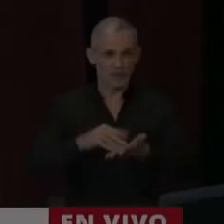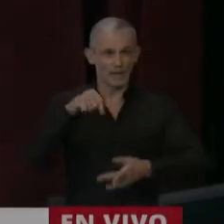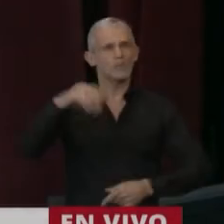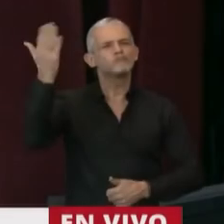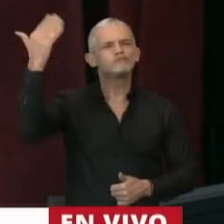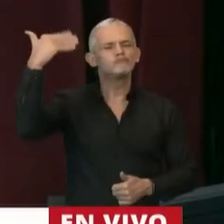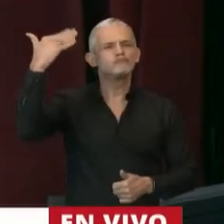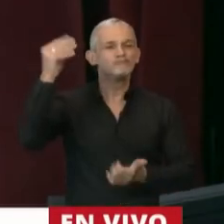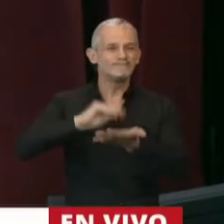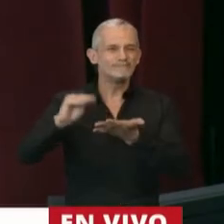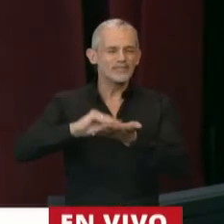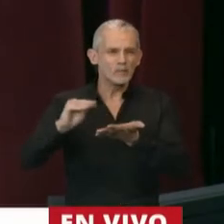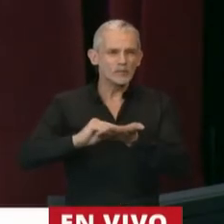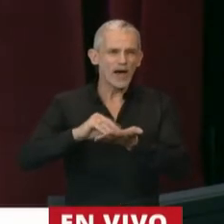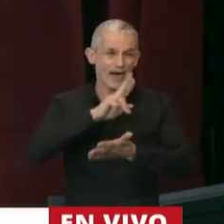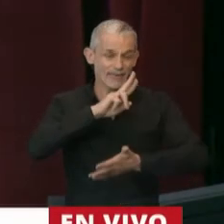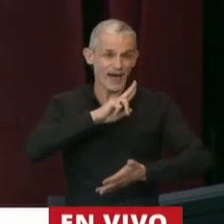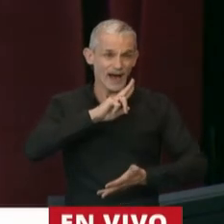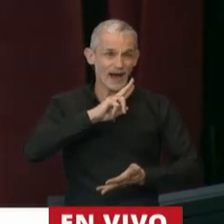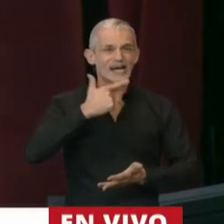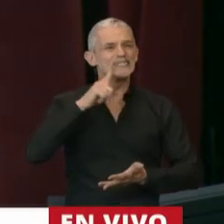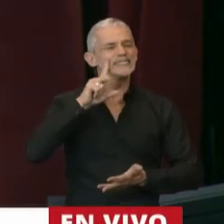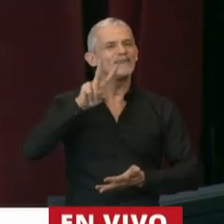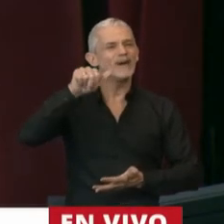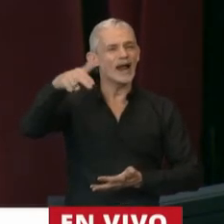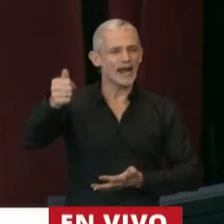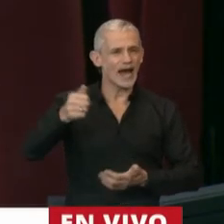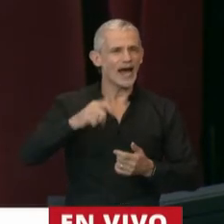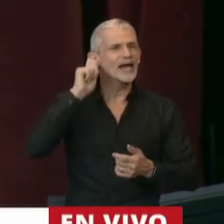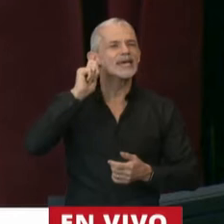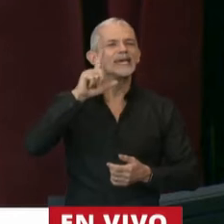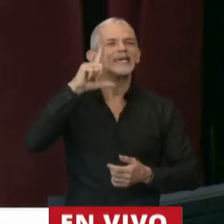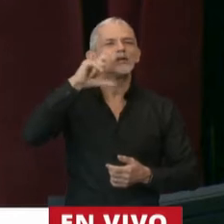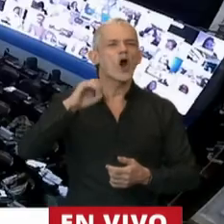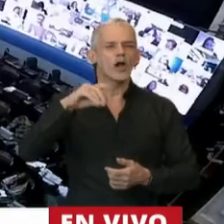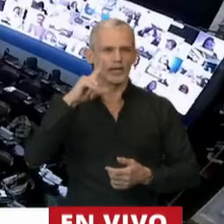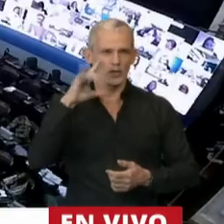Tiene la palabra la diputada Silvana Ginocchio.